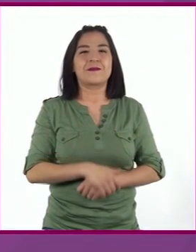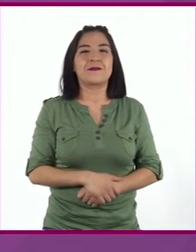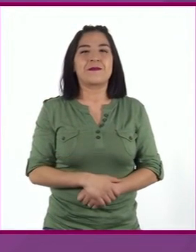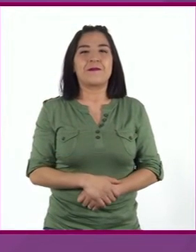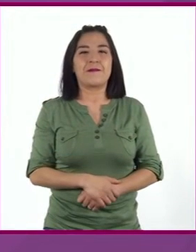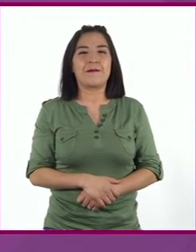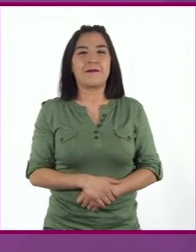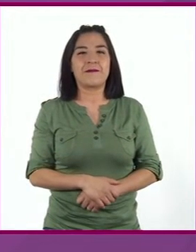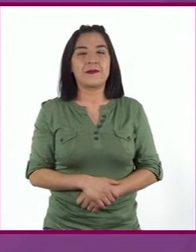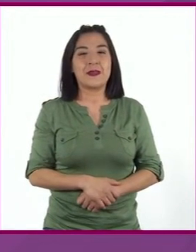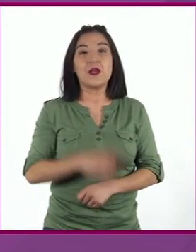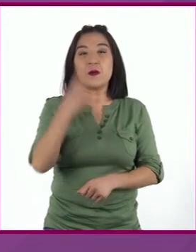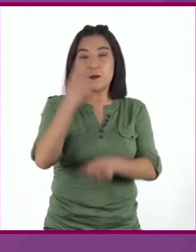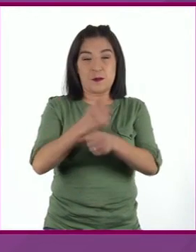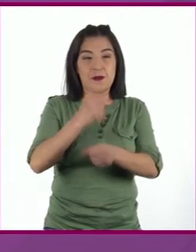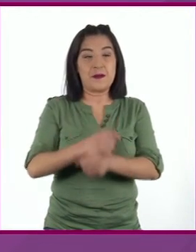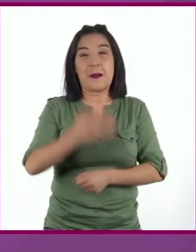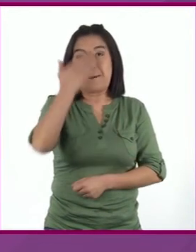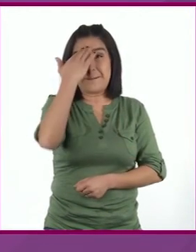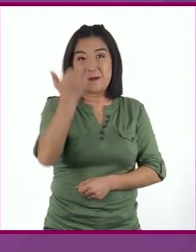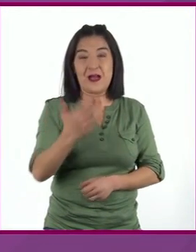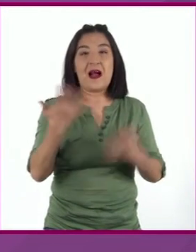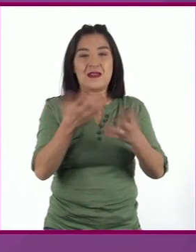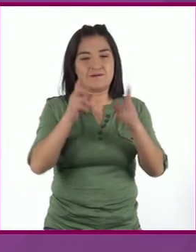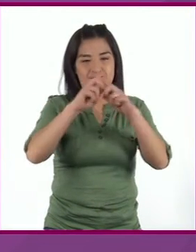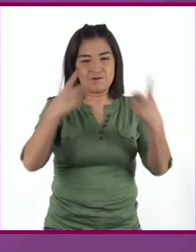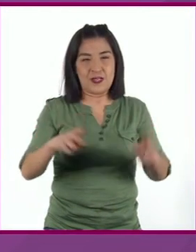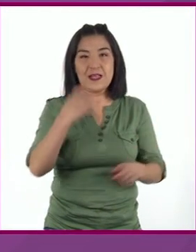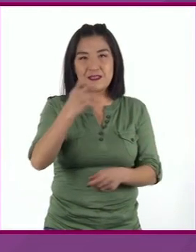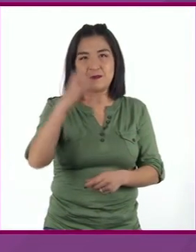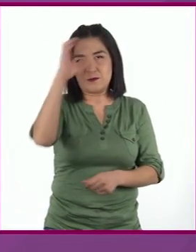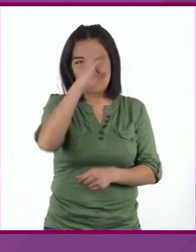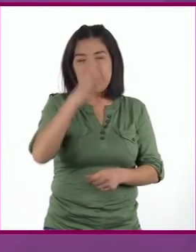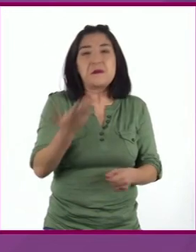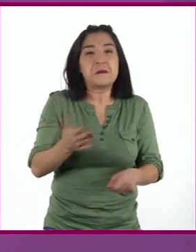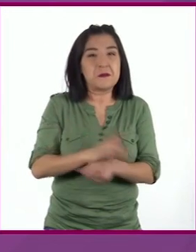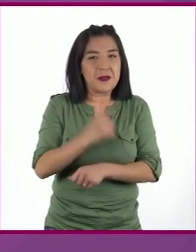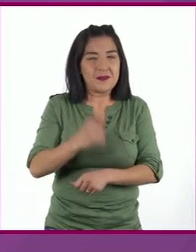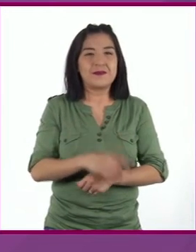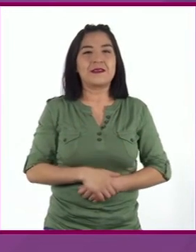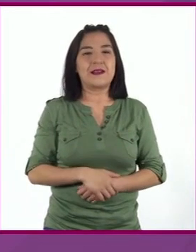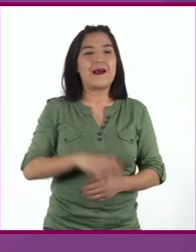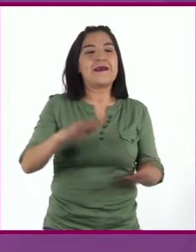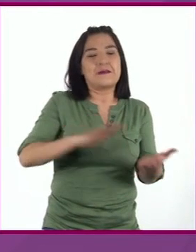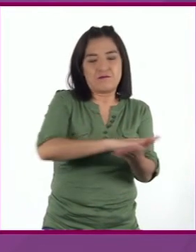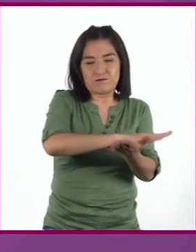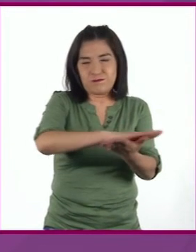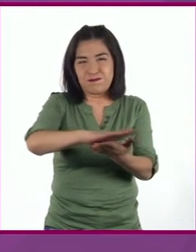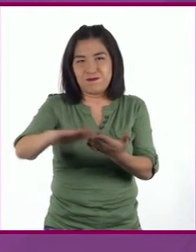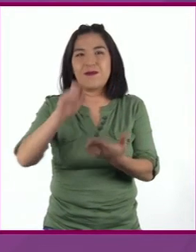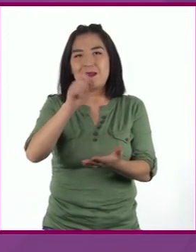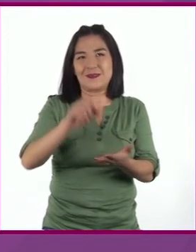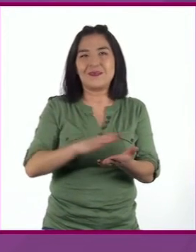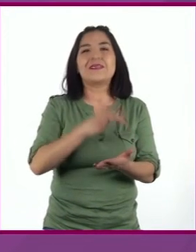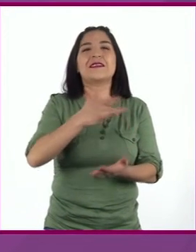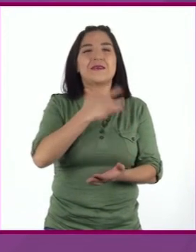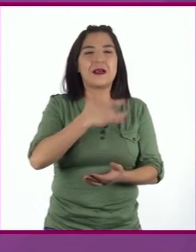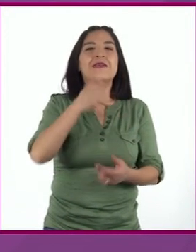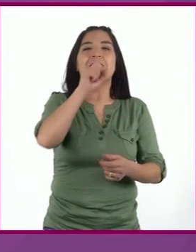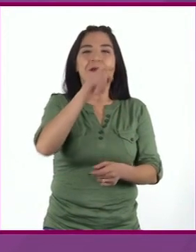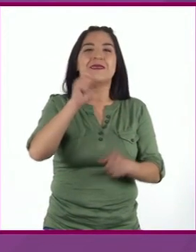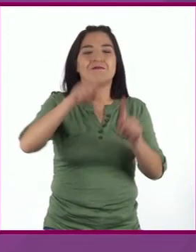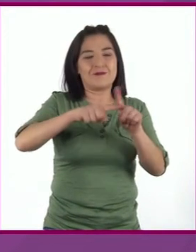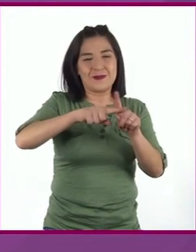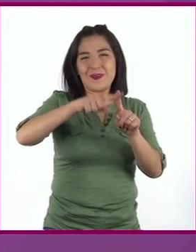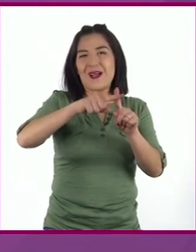Uno, los mayas desarrollaron su cultura por La fertilidad del suelo y bondad del clima